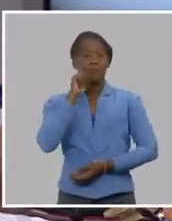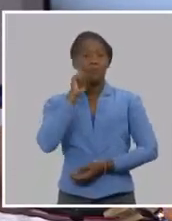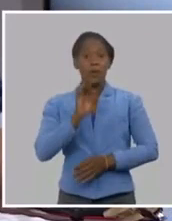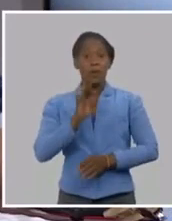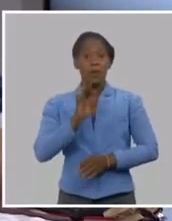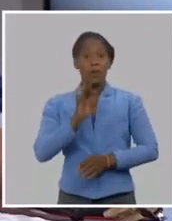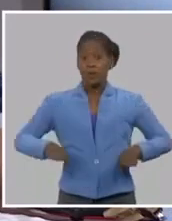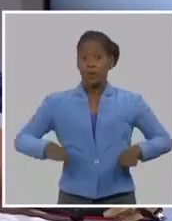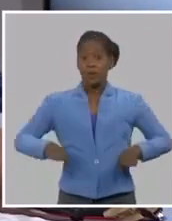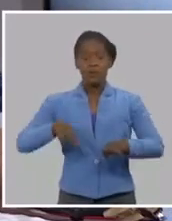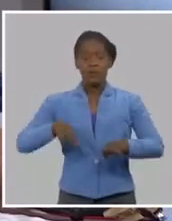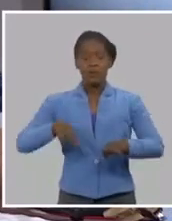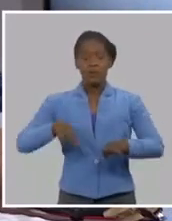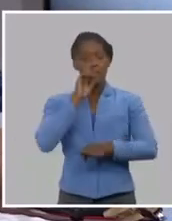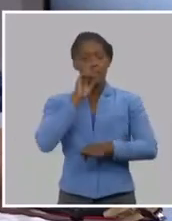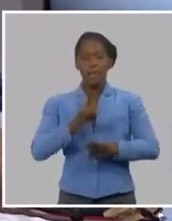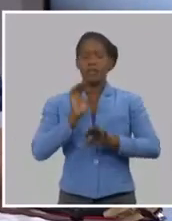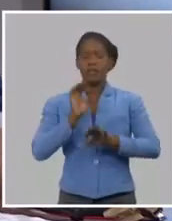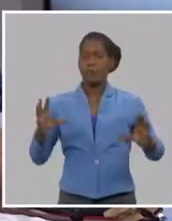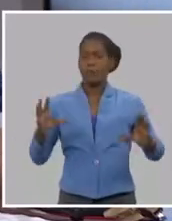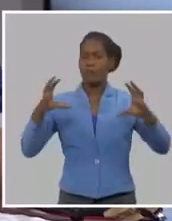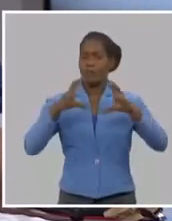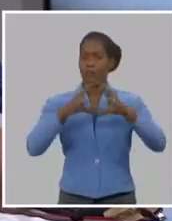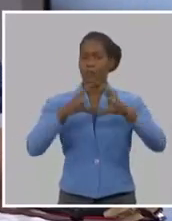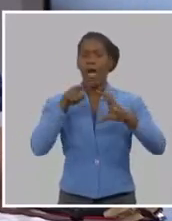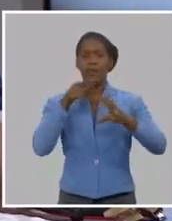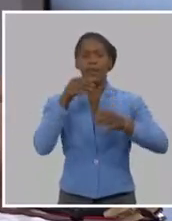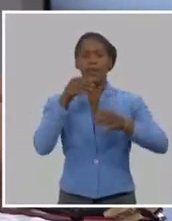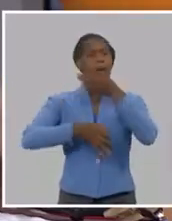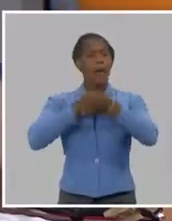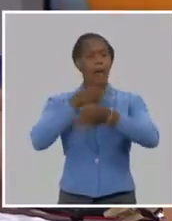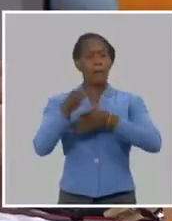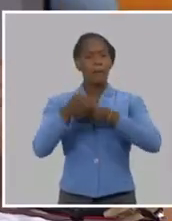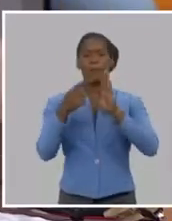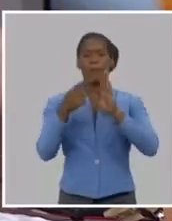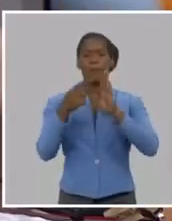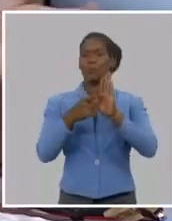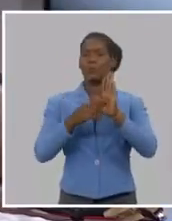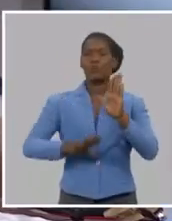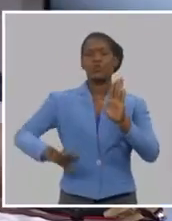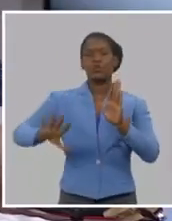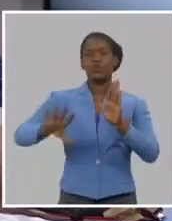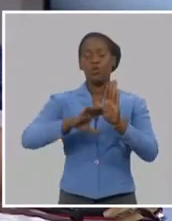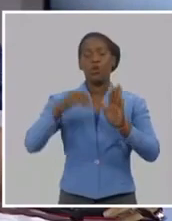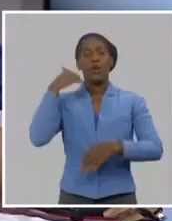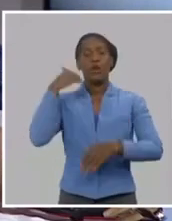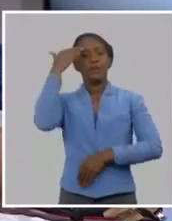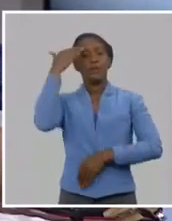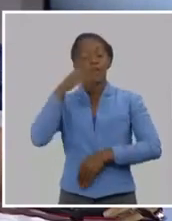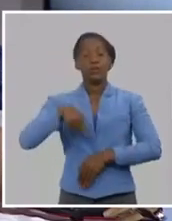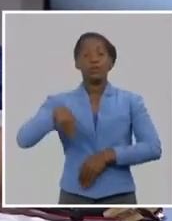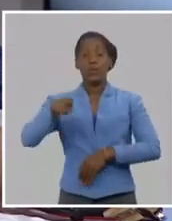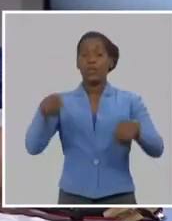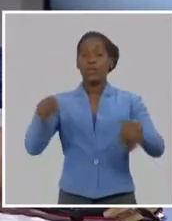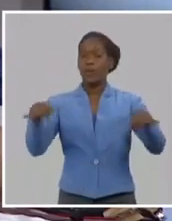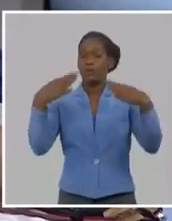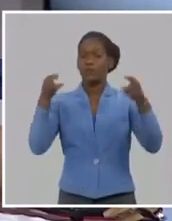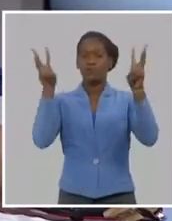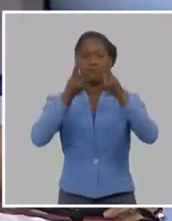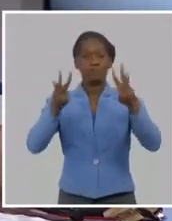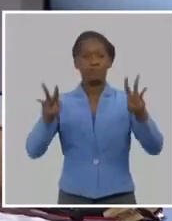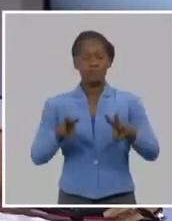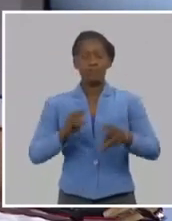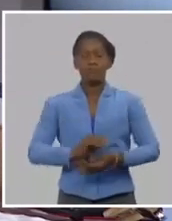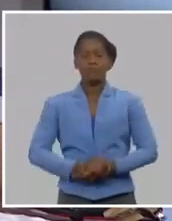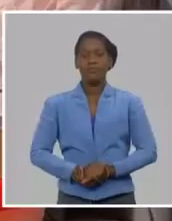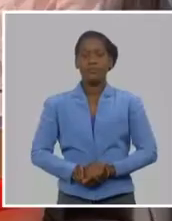siempre, lo invito a informarse con Cuba Debate, a seguirnos en nuestras plataformas de redes sociales y, por supuesto, agradecerles a todos nuestros invitados por acompañarnos.